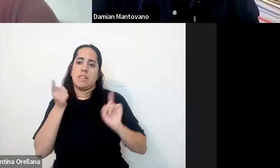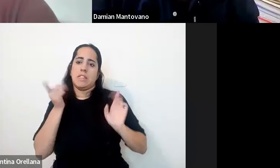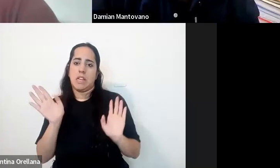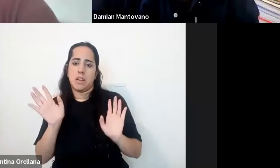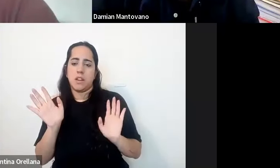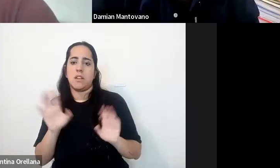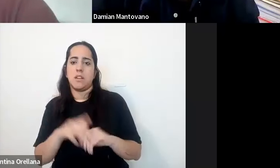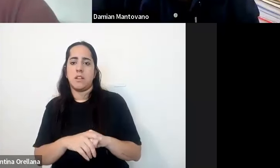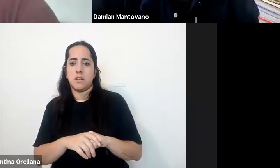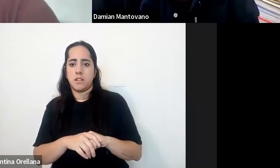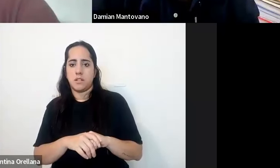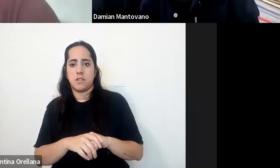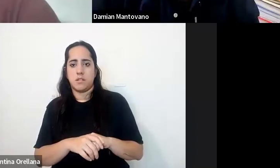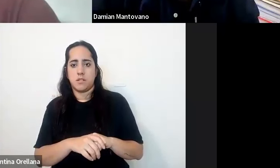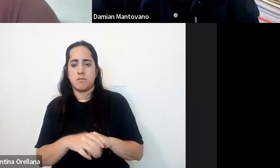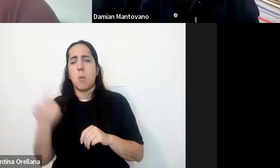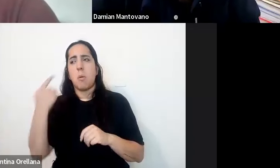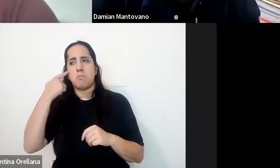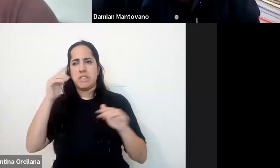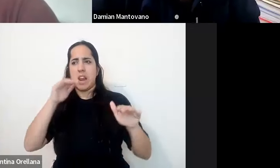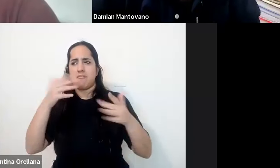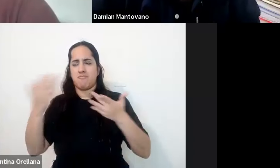sobre la meta diferentes ejes